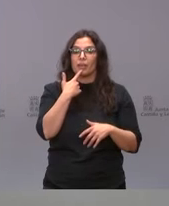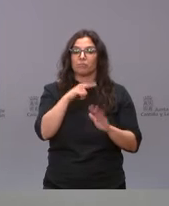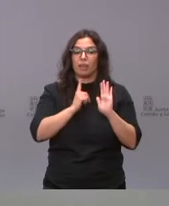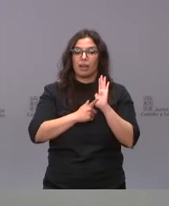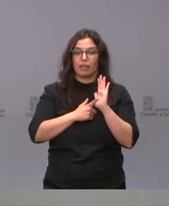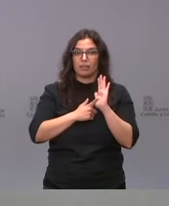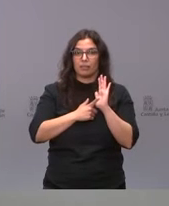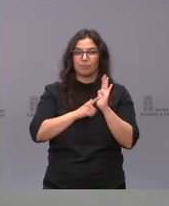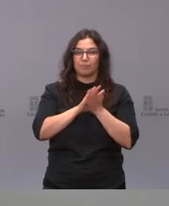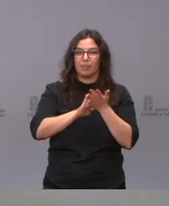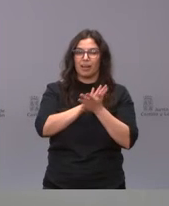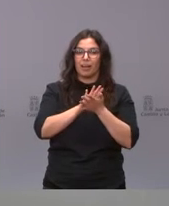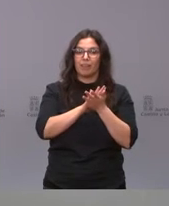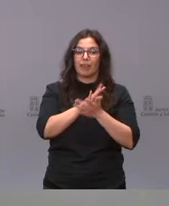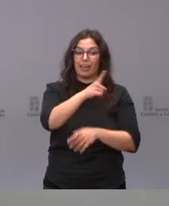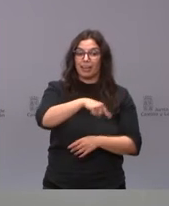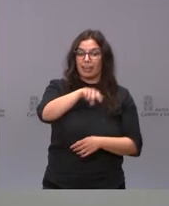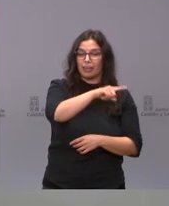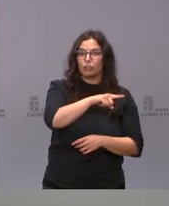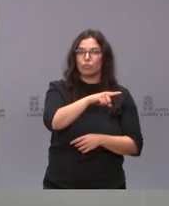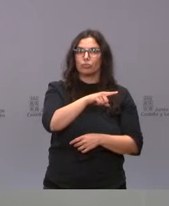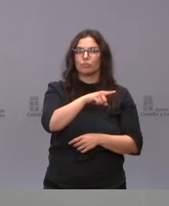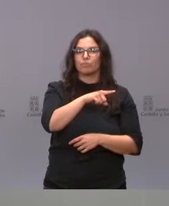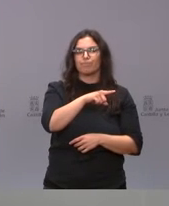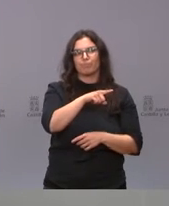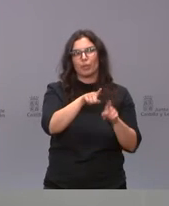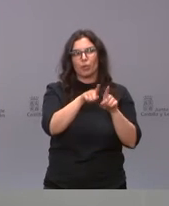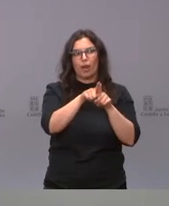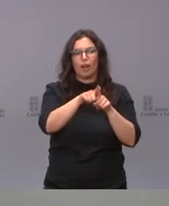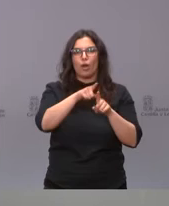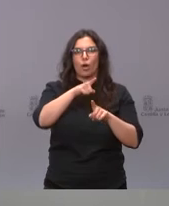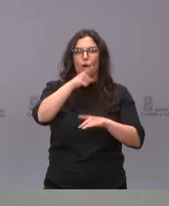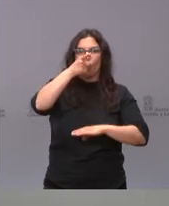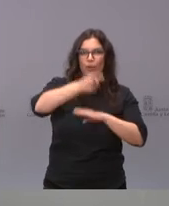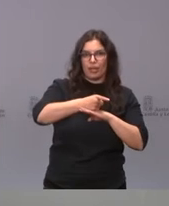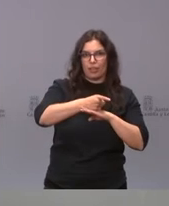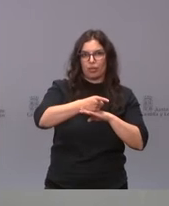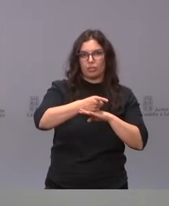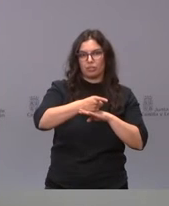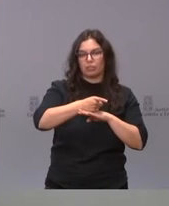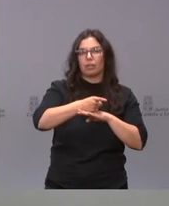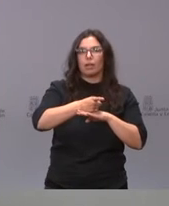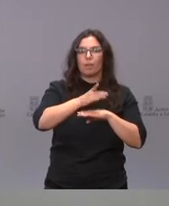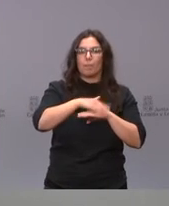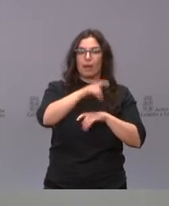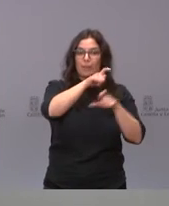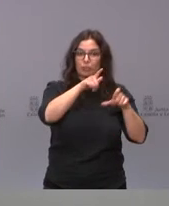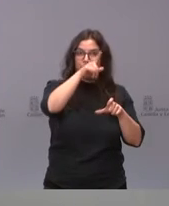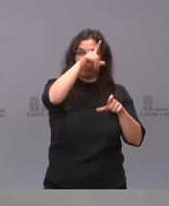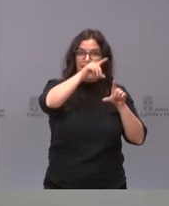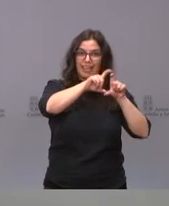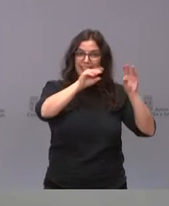obligaciones que han de tener ellos, las obligaciones tanto con los empleados, los trabajadores del tercer sector,